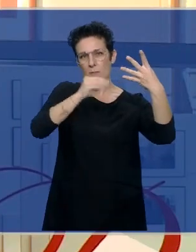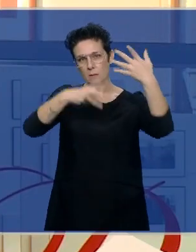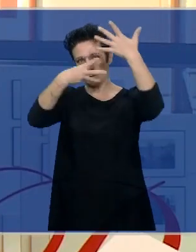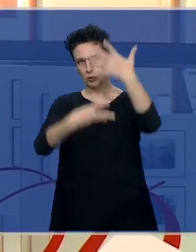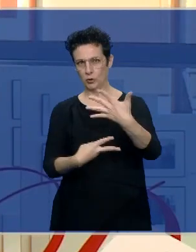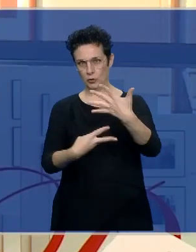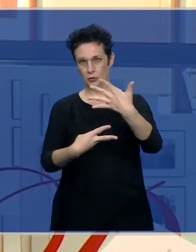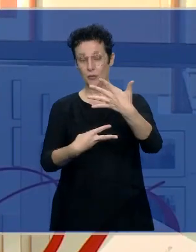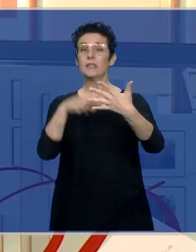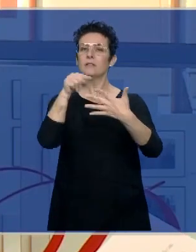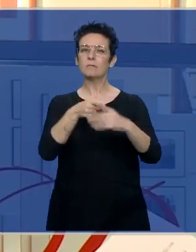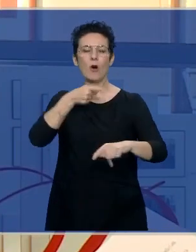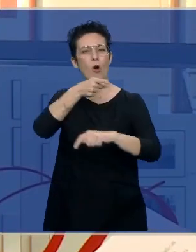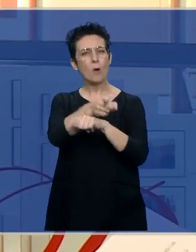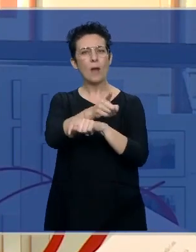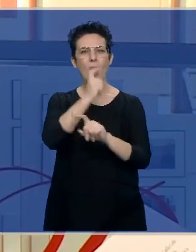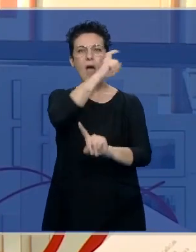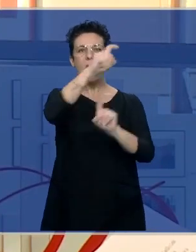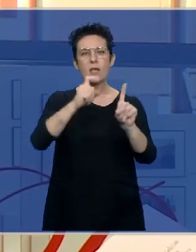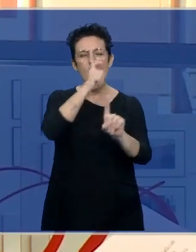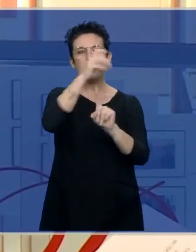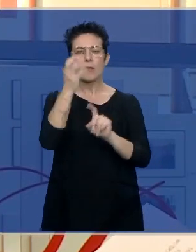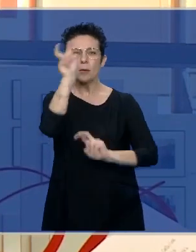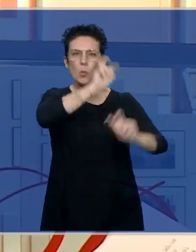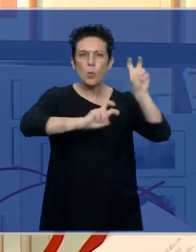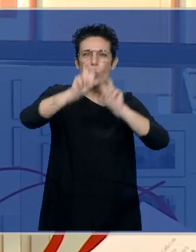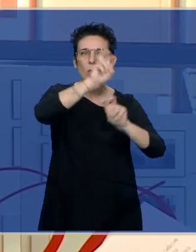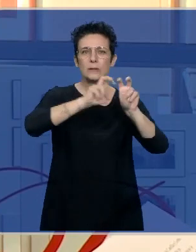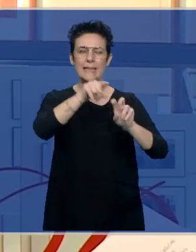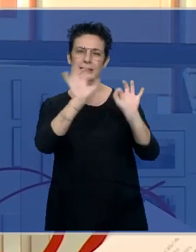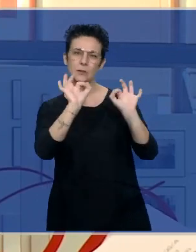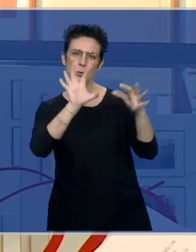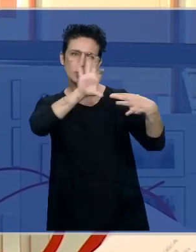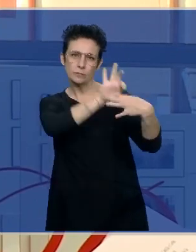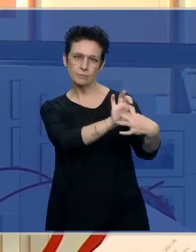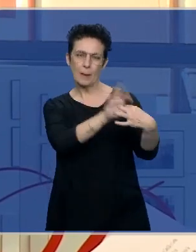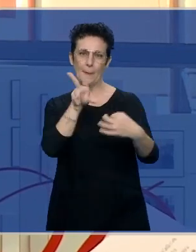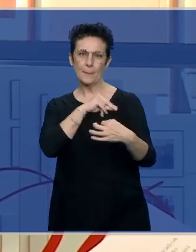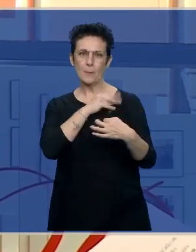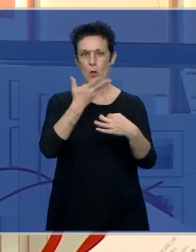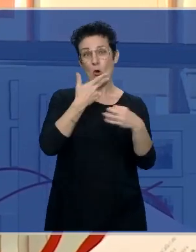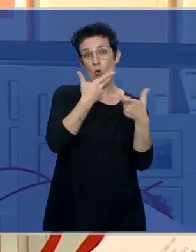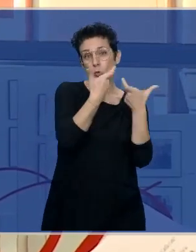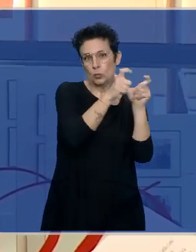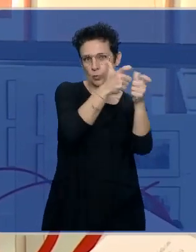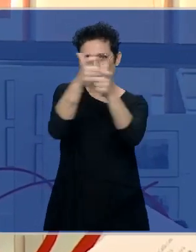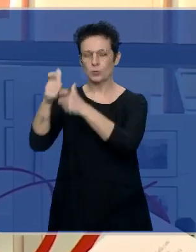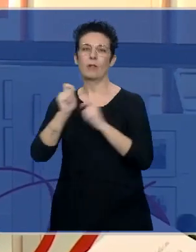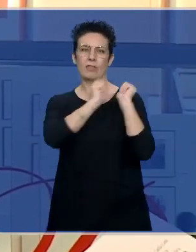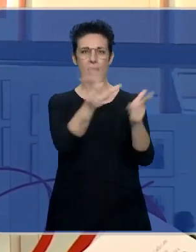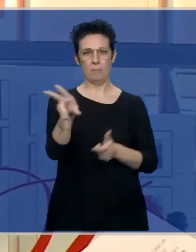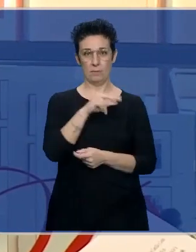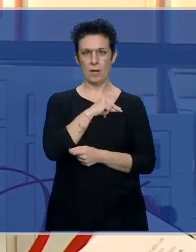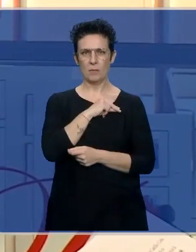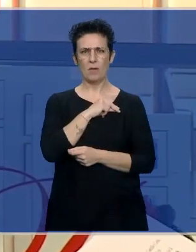obligan a que todos los años tengas que encontrar a alguien de esa rama del conocimiento para premiarle. Y